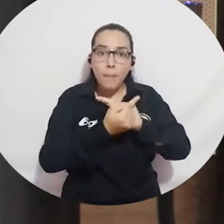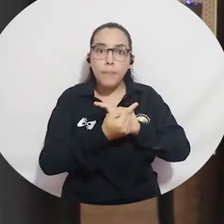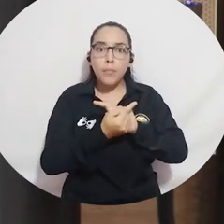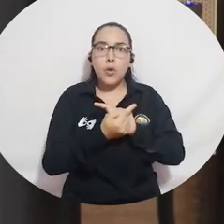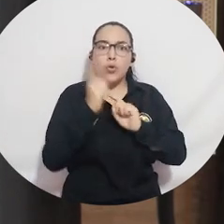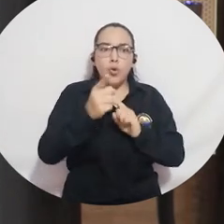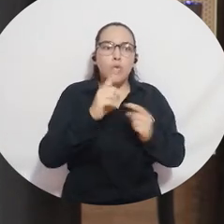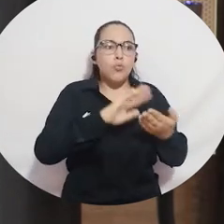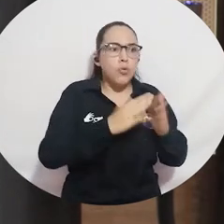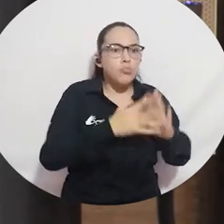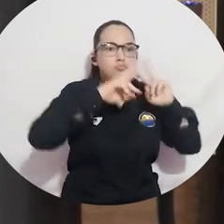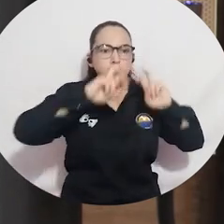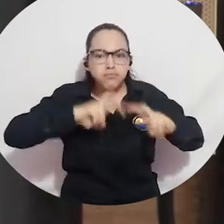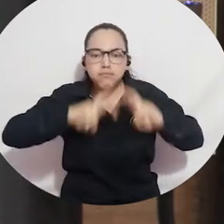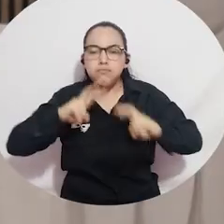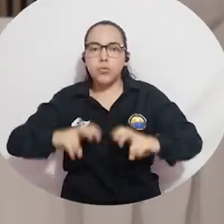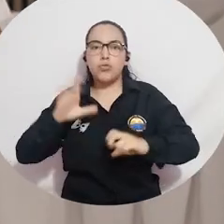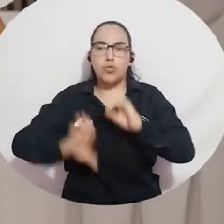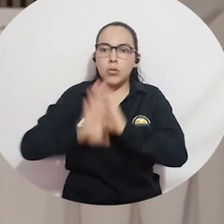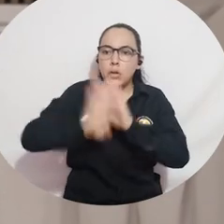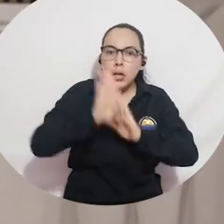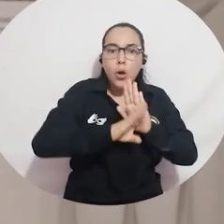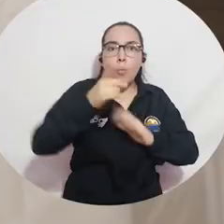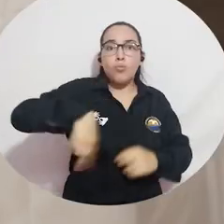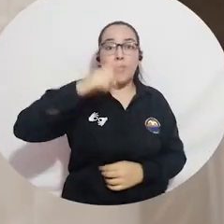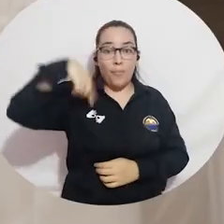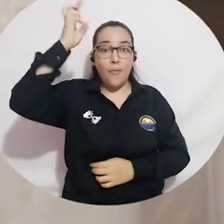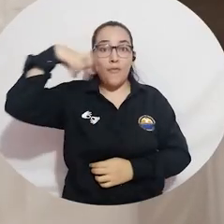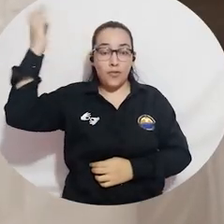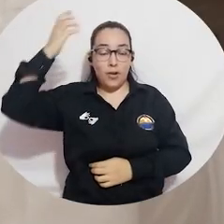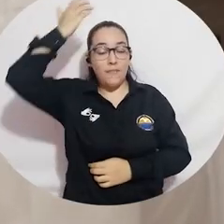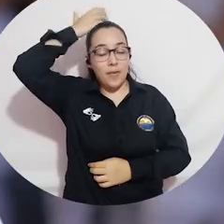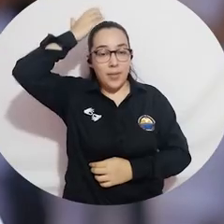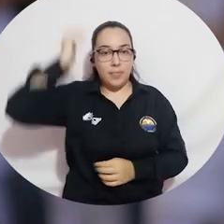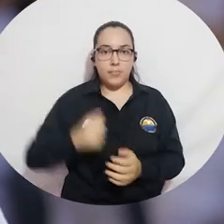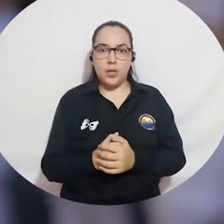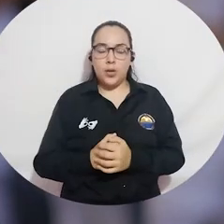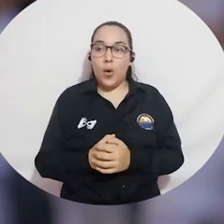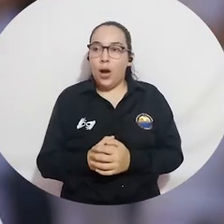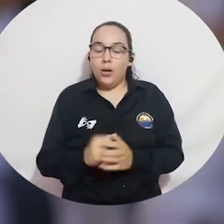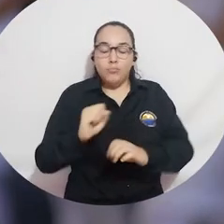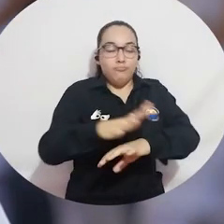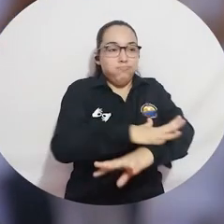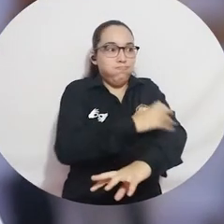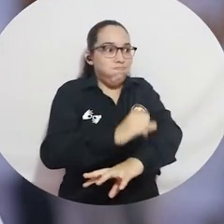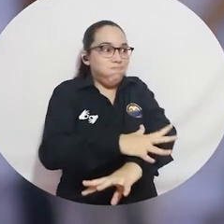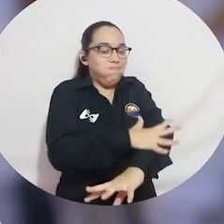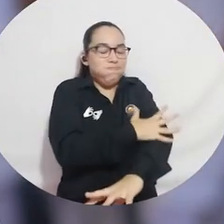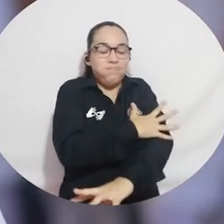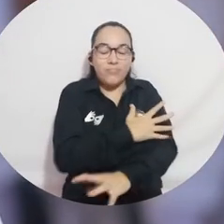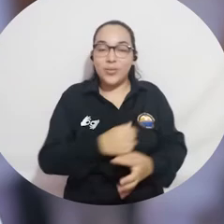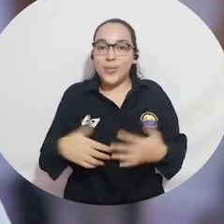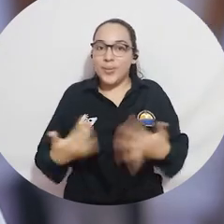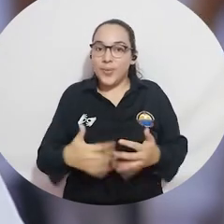donde se van a desarrollar como profesionales de enfermería. Un encuentro de muchas emociones y pues el compromiso es a cuidar a nuestros pacientes,